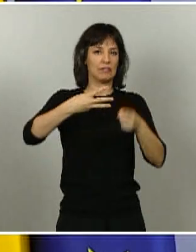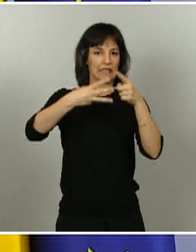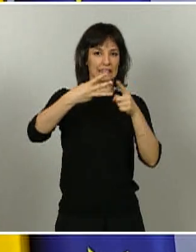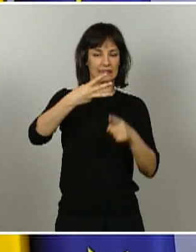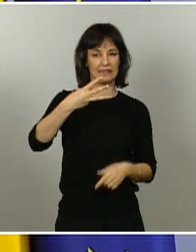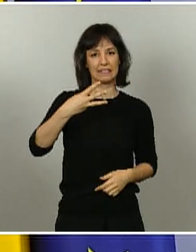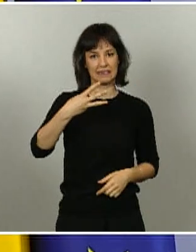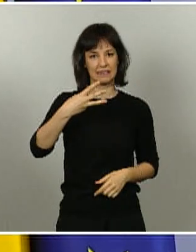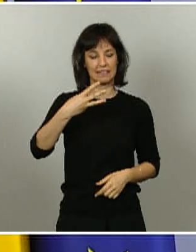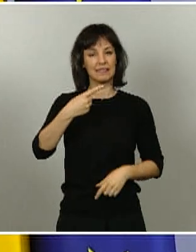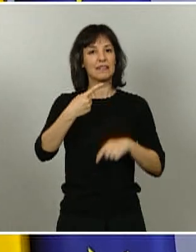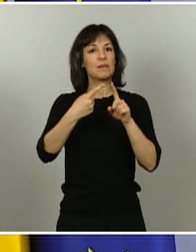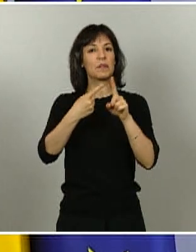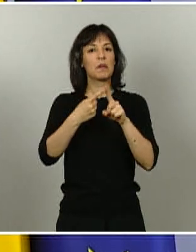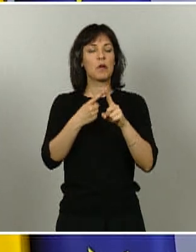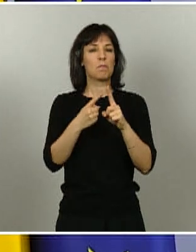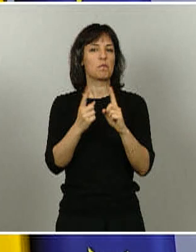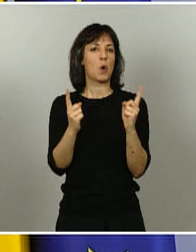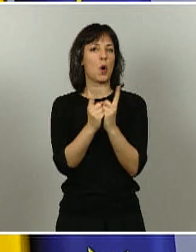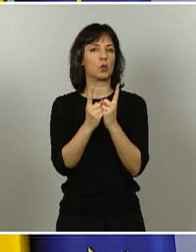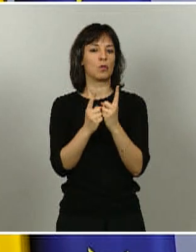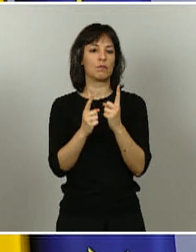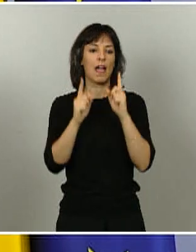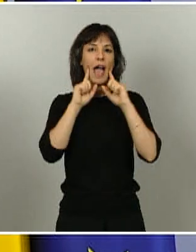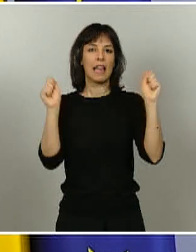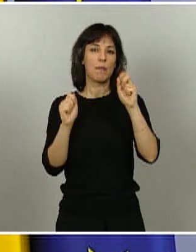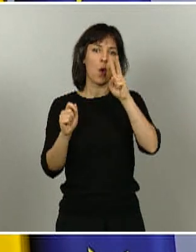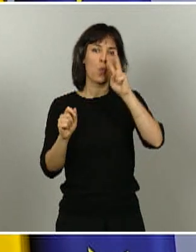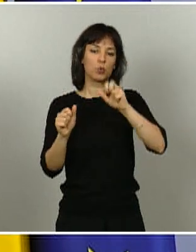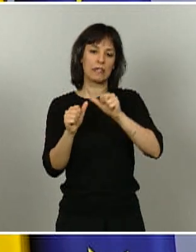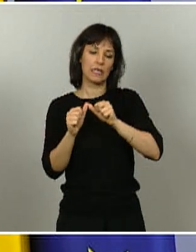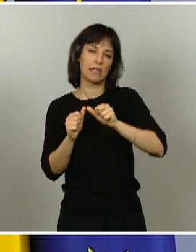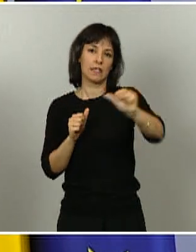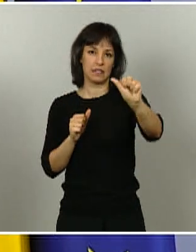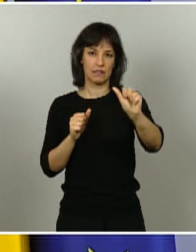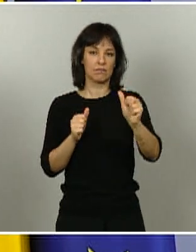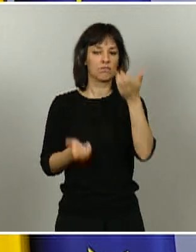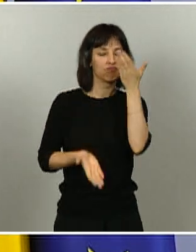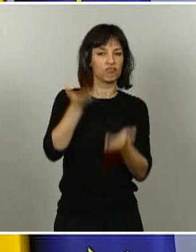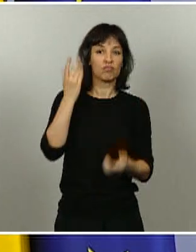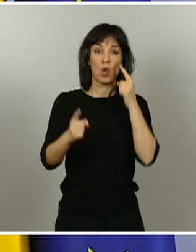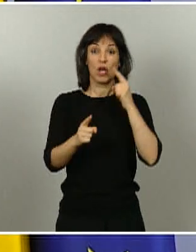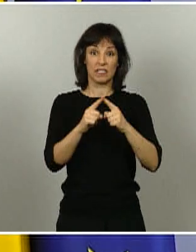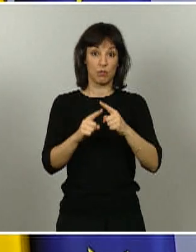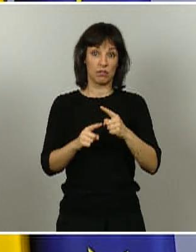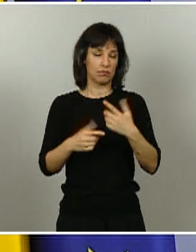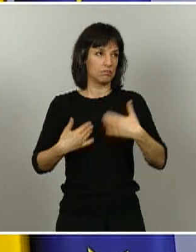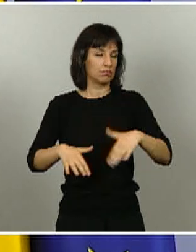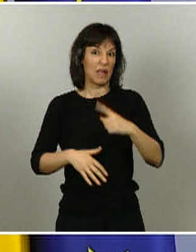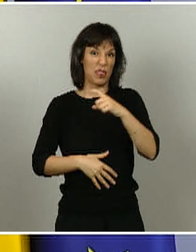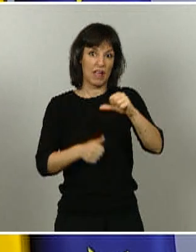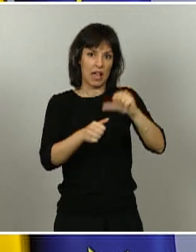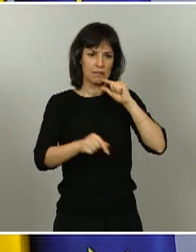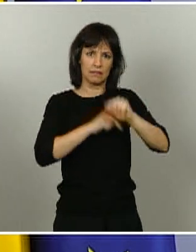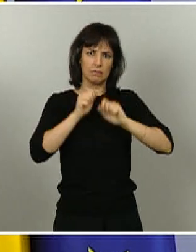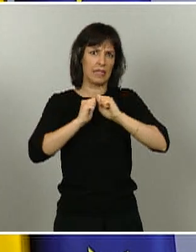la utilidad del estado de alarma para combatir la mayor pandemia que hemos conocido en al menos 100 años. Una